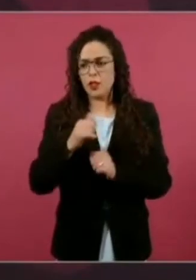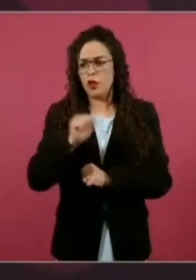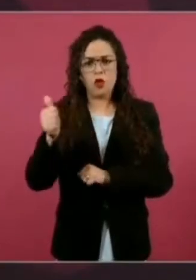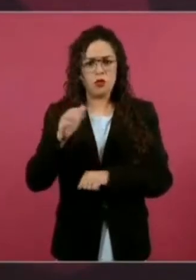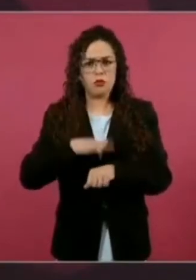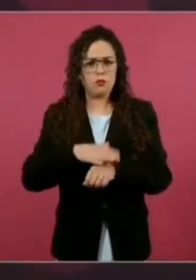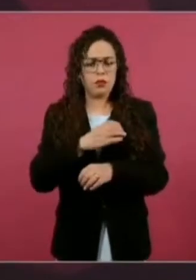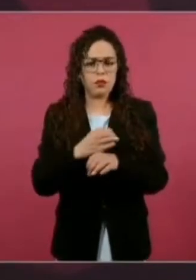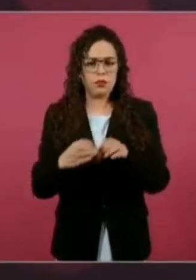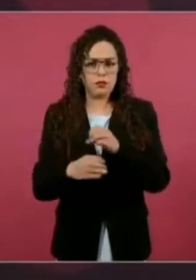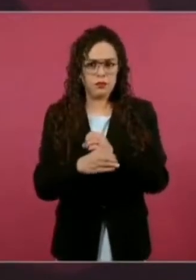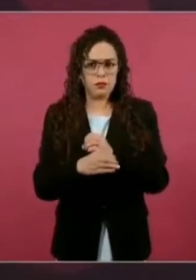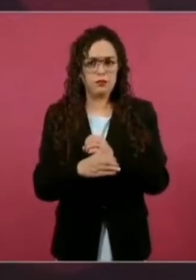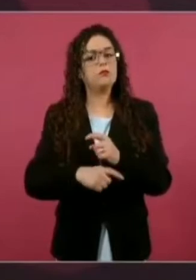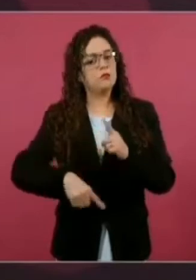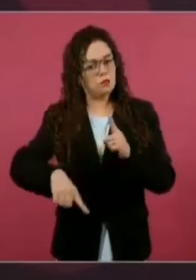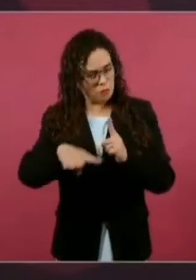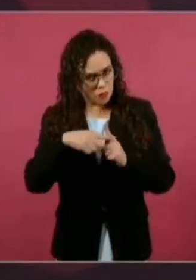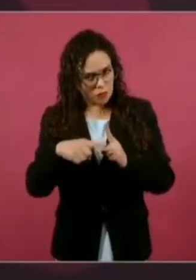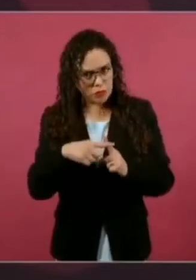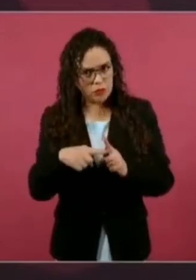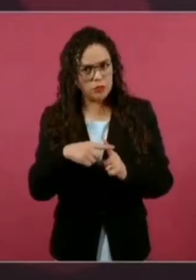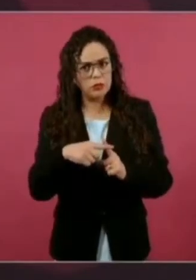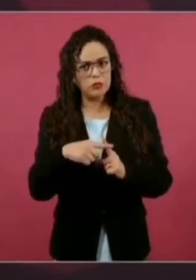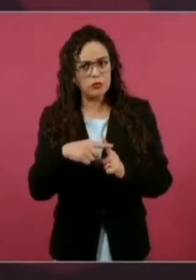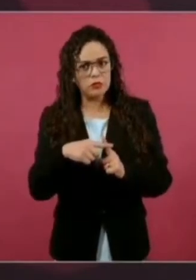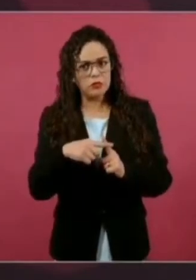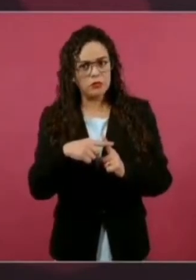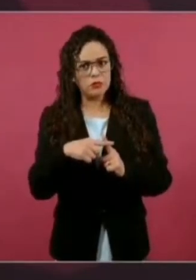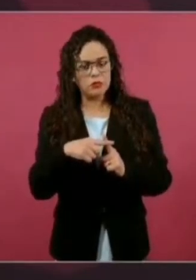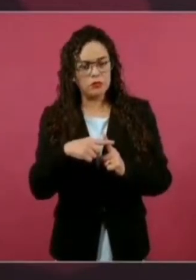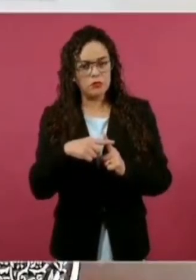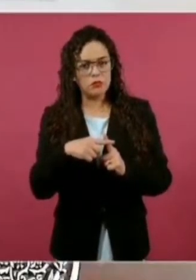buenas. Entonces,